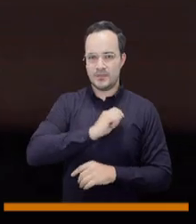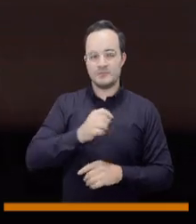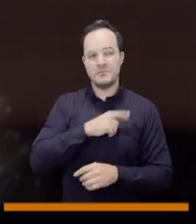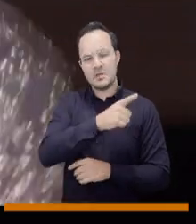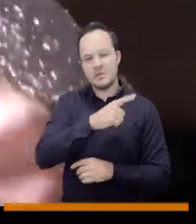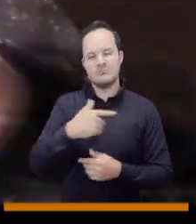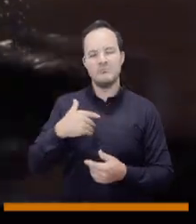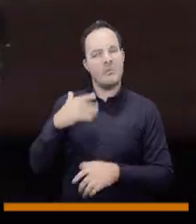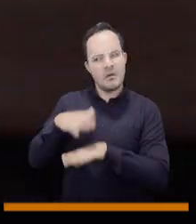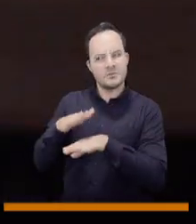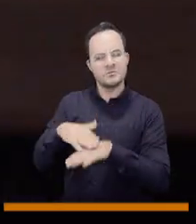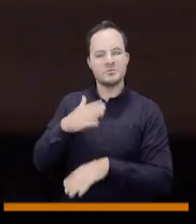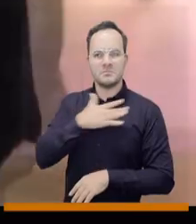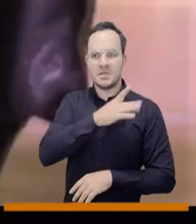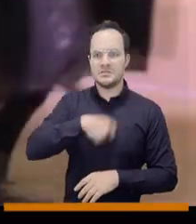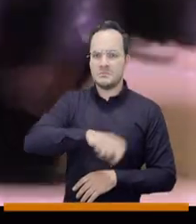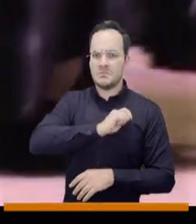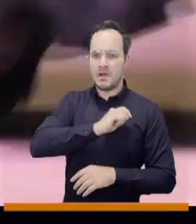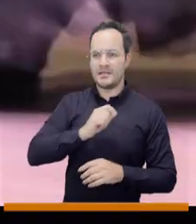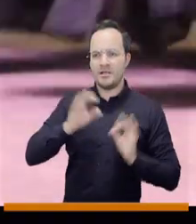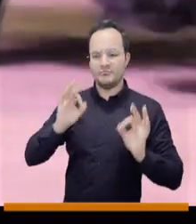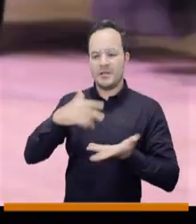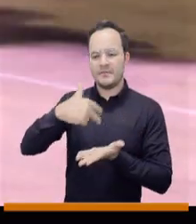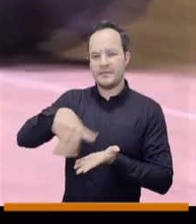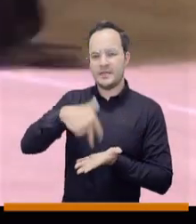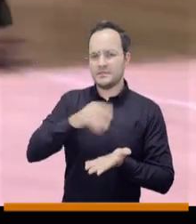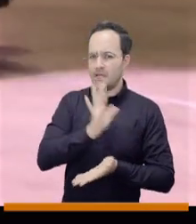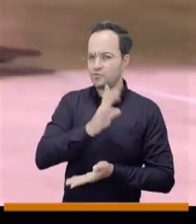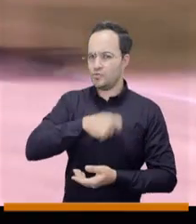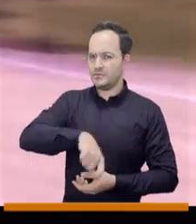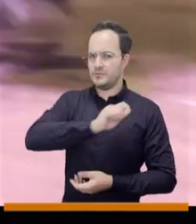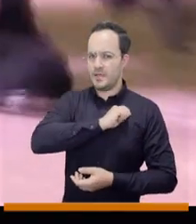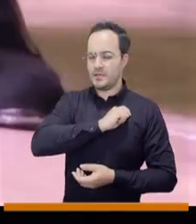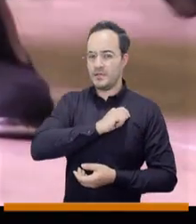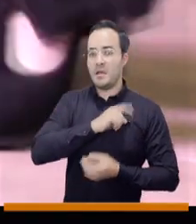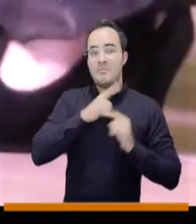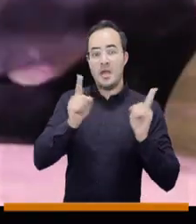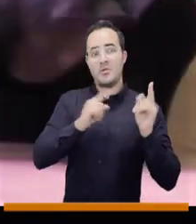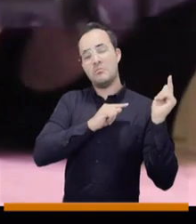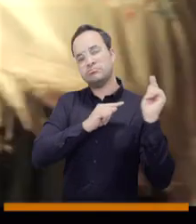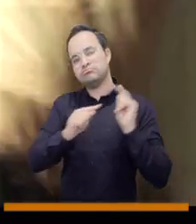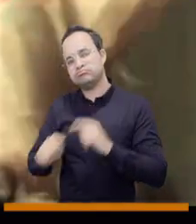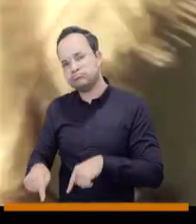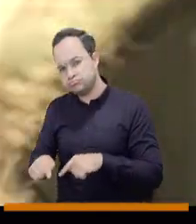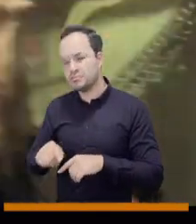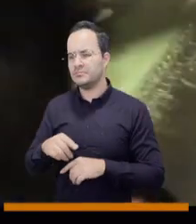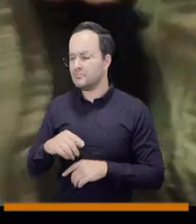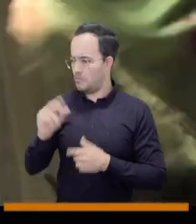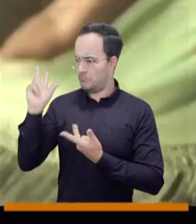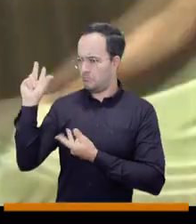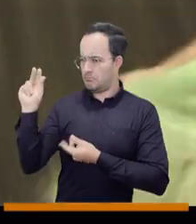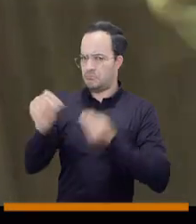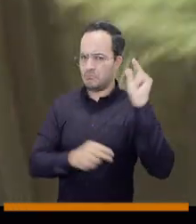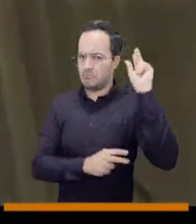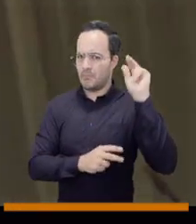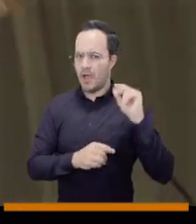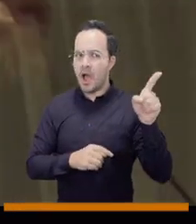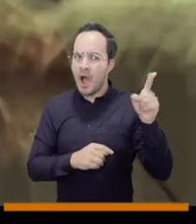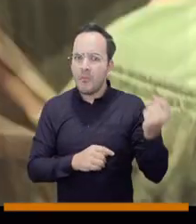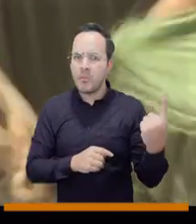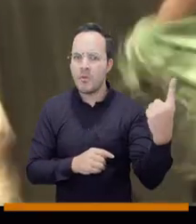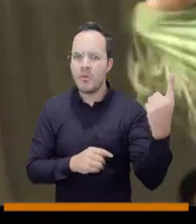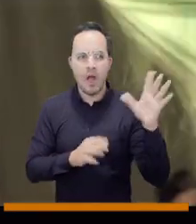antes realmente lo que se hacía era danza española, pero que realmente el flamenco como tal, solamente digamos que llegó aquí cuando ella logró ya